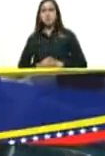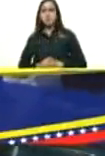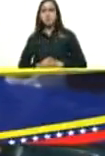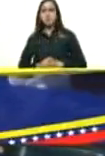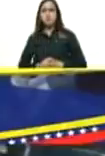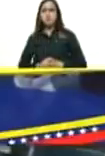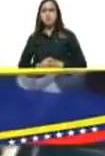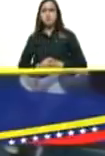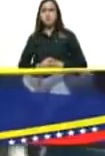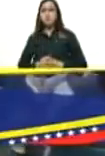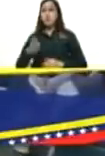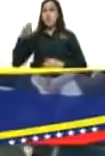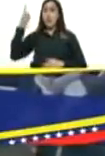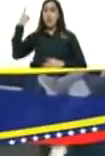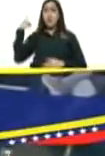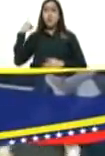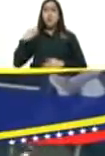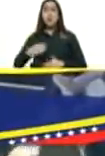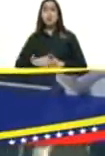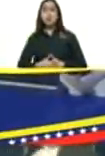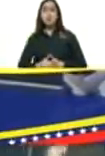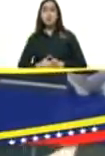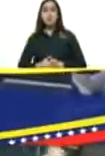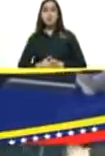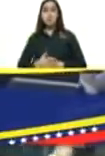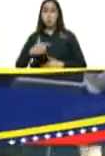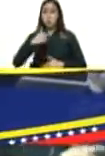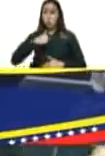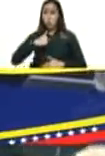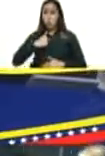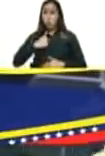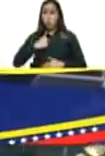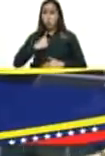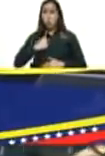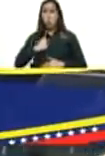yo ayer conté